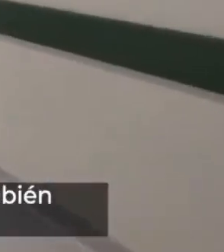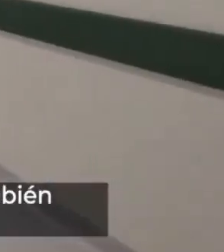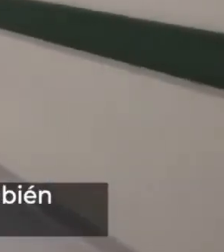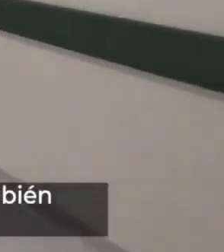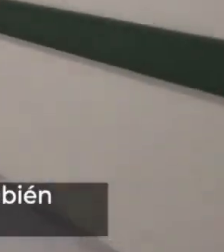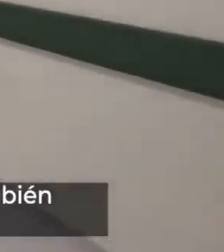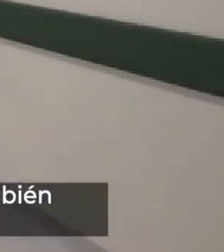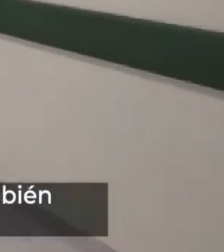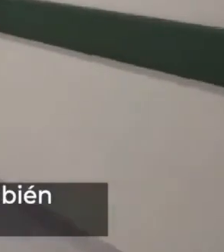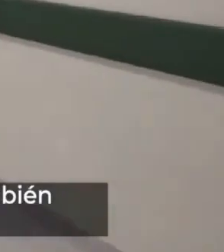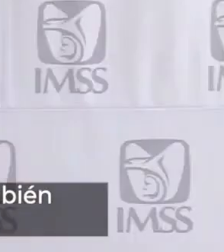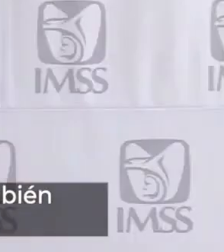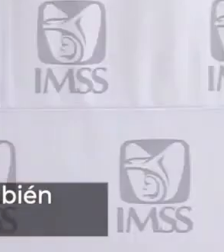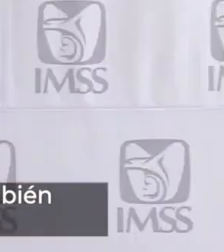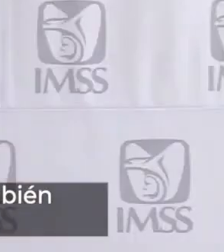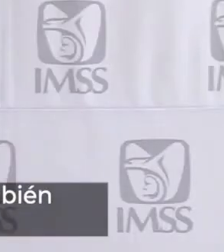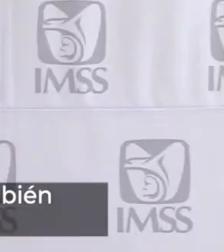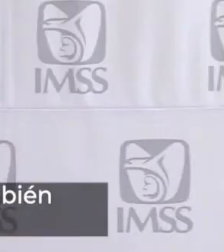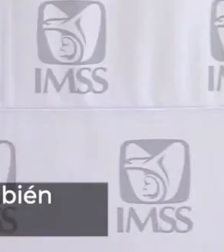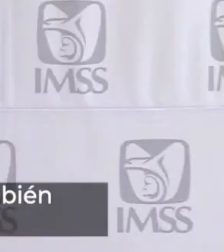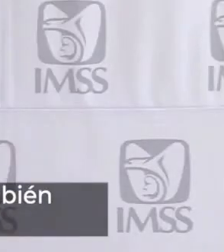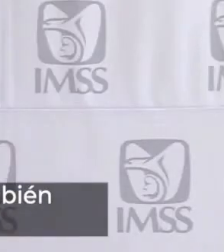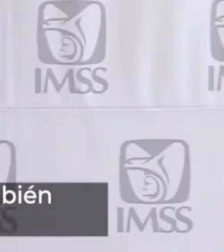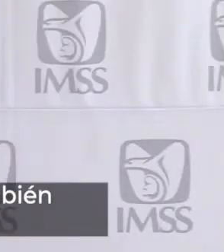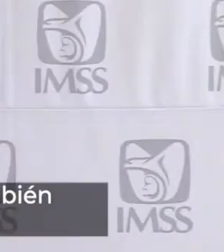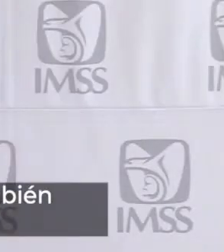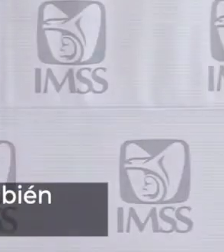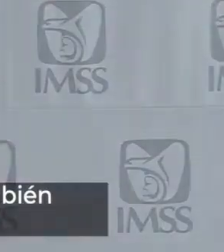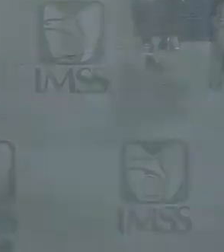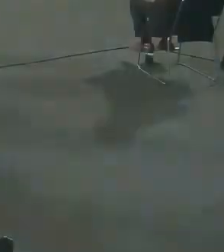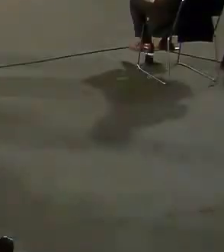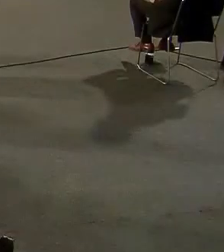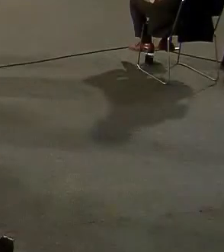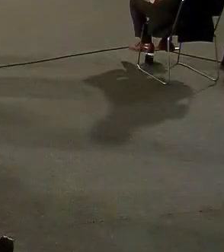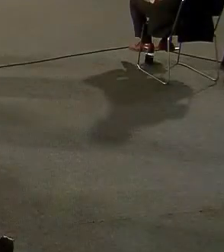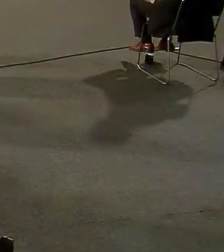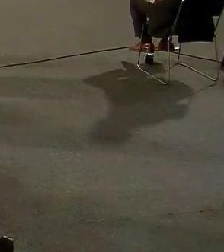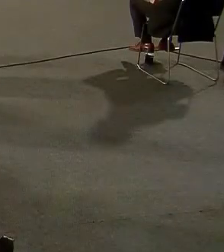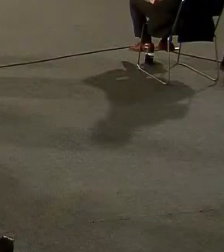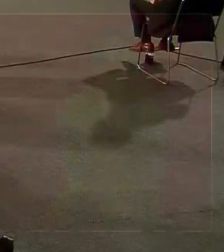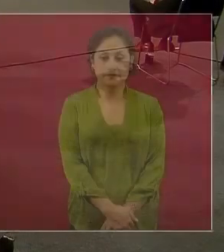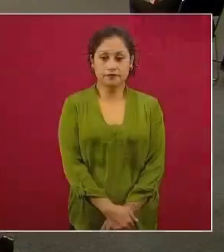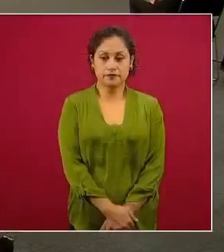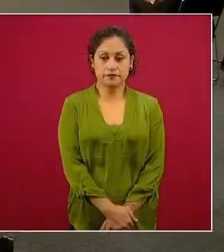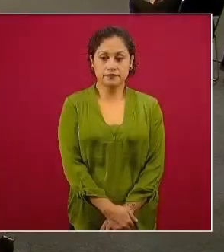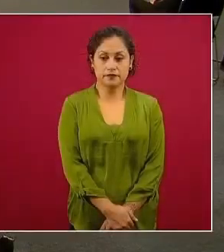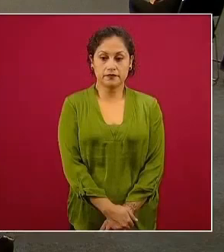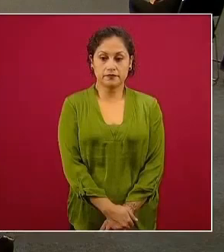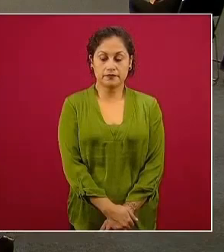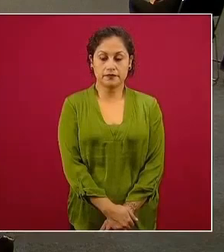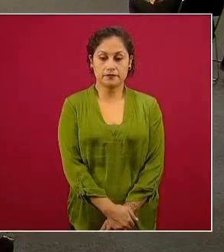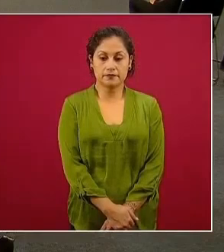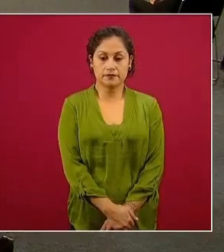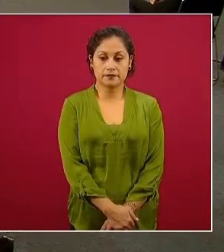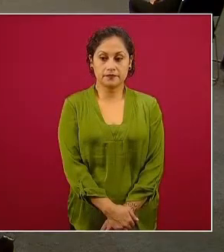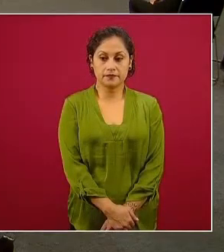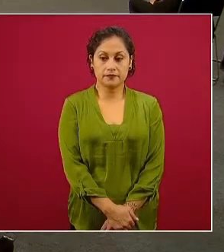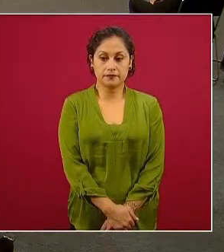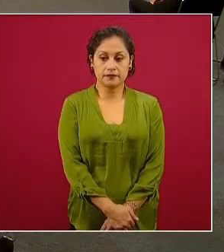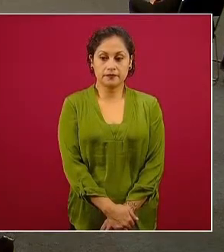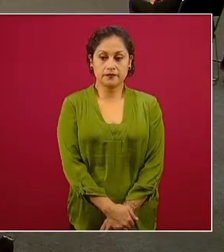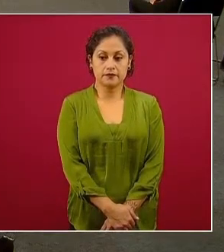tú necesitas, que tú quieres para que también estés tranquilo en tu domicilio. Gobierno de México.